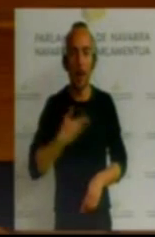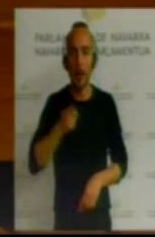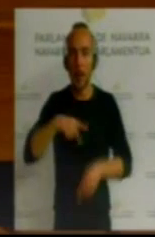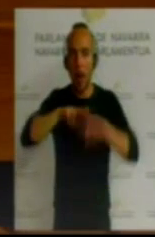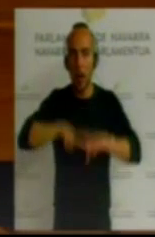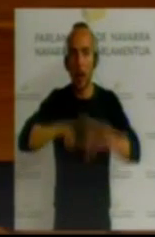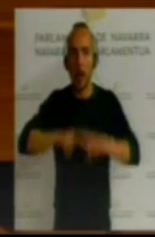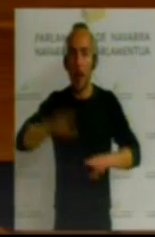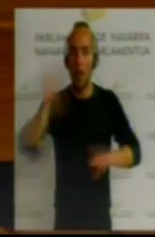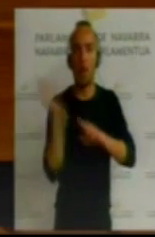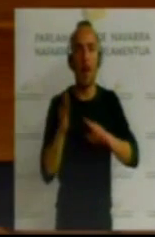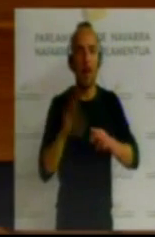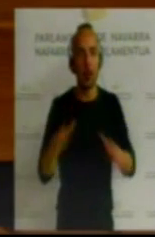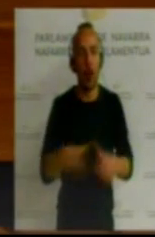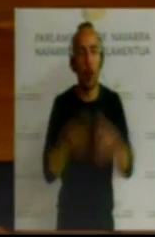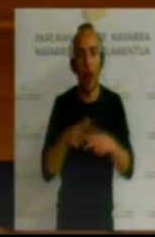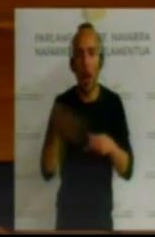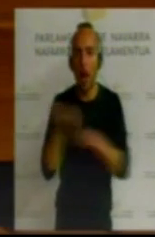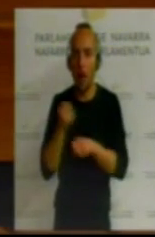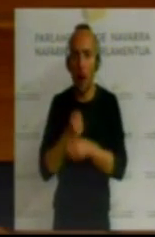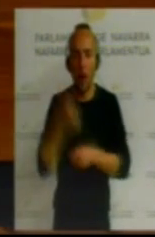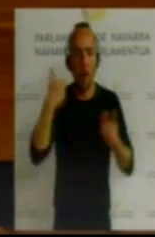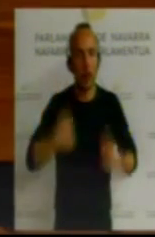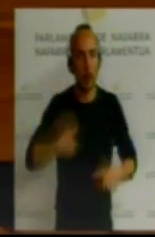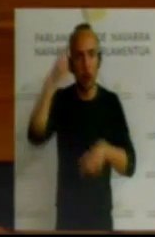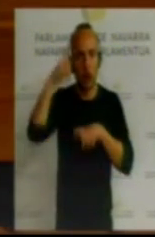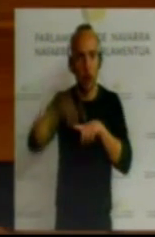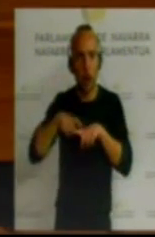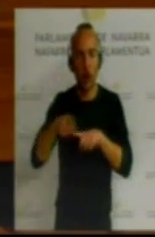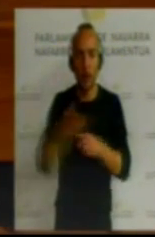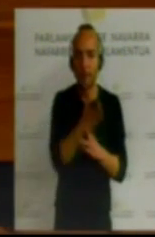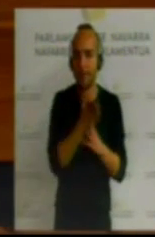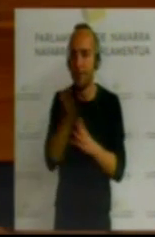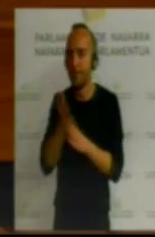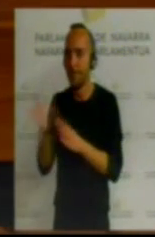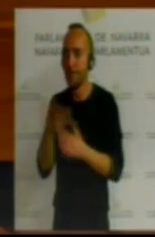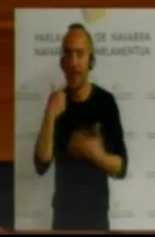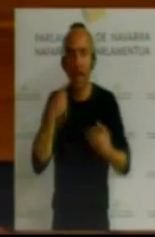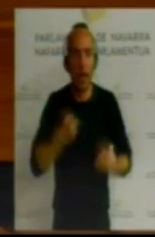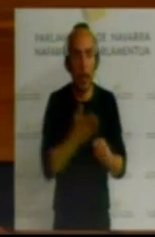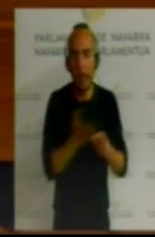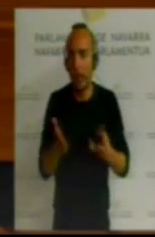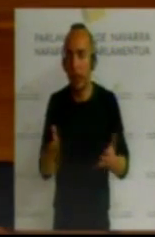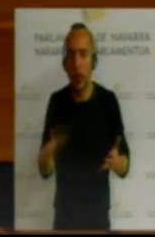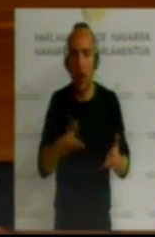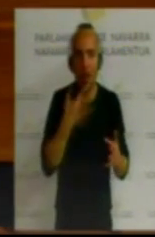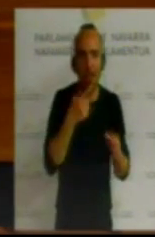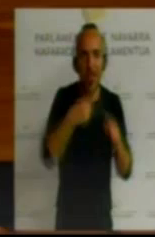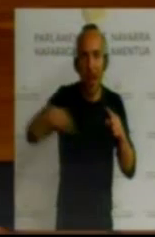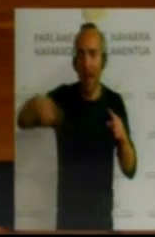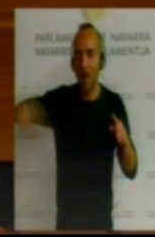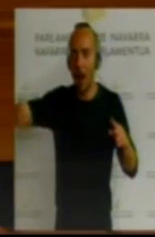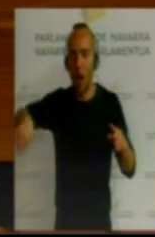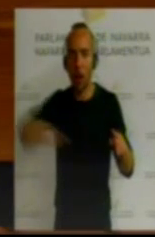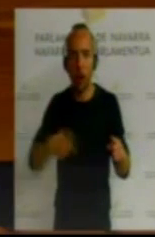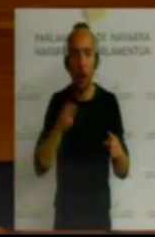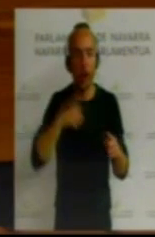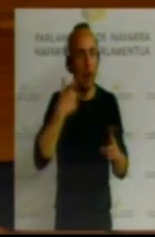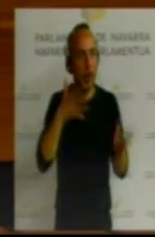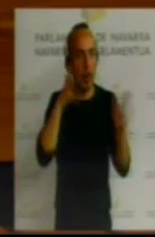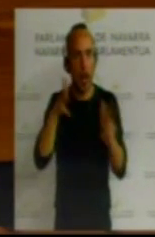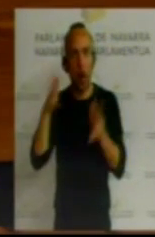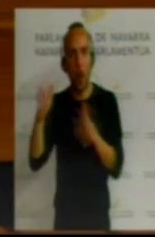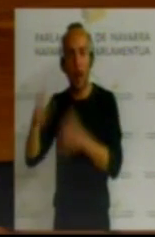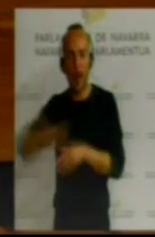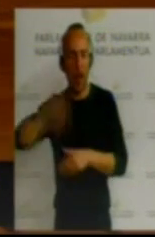social, laboral y psicológico. Los itinerarios de atención sanitaria, criterios de derivación en cada nivel y sus recomendaciones.